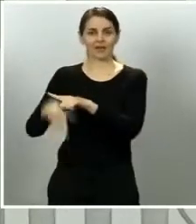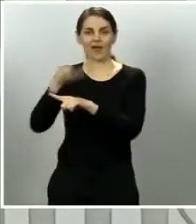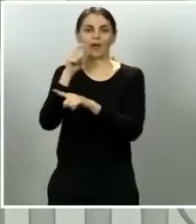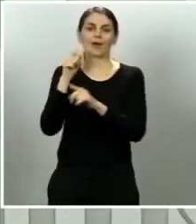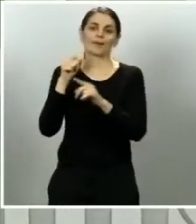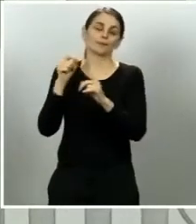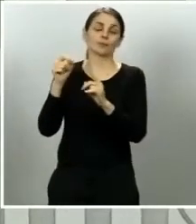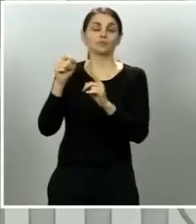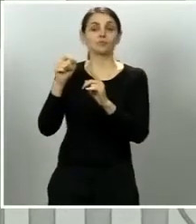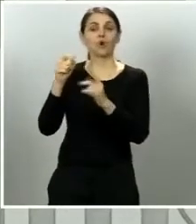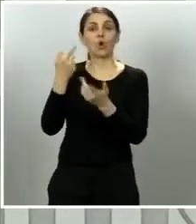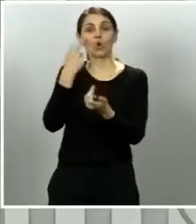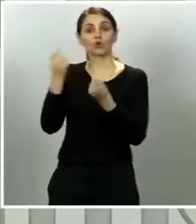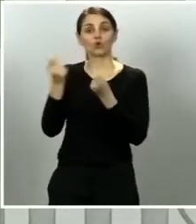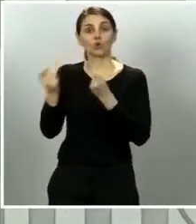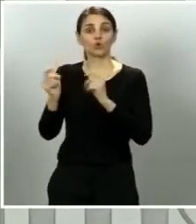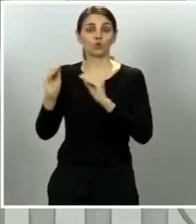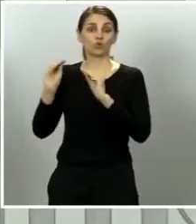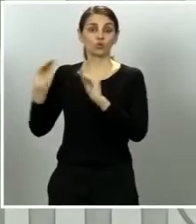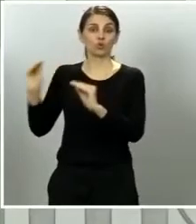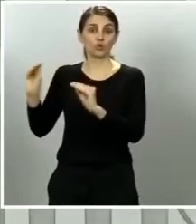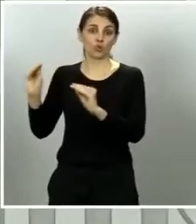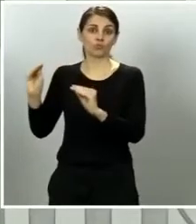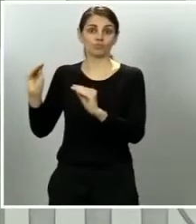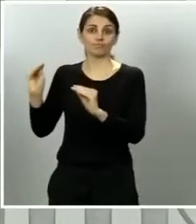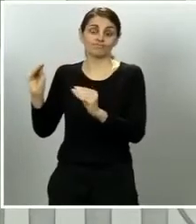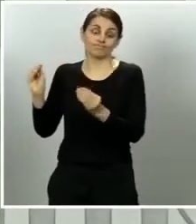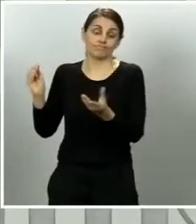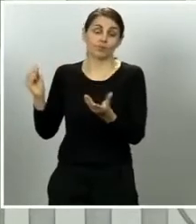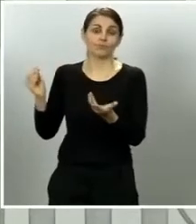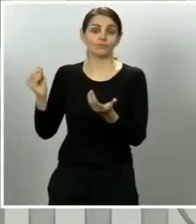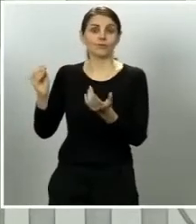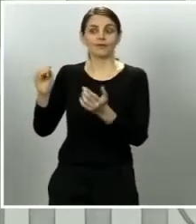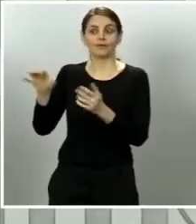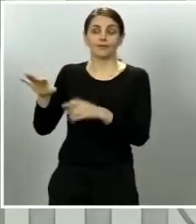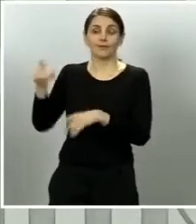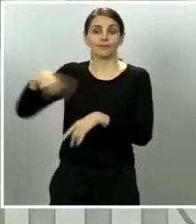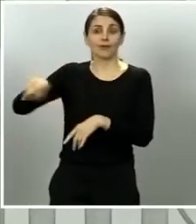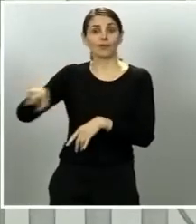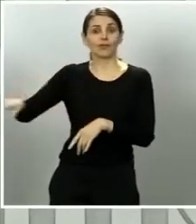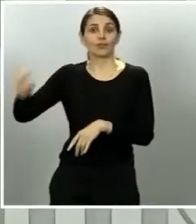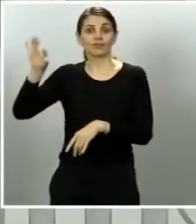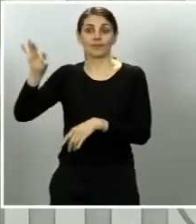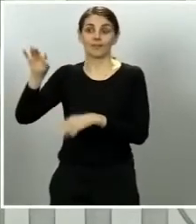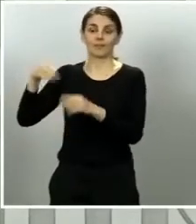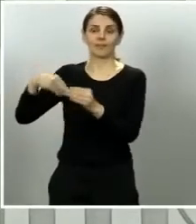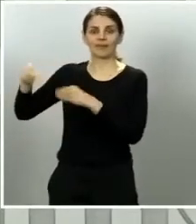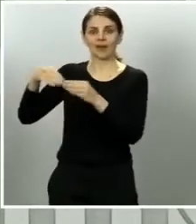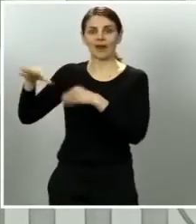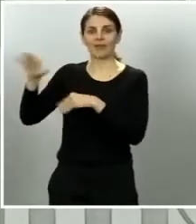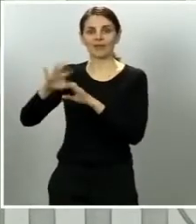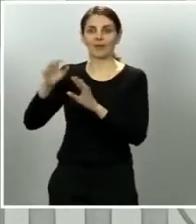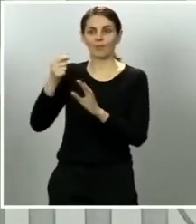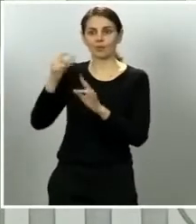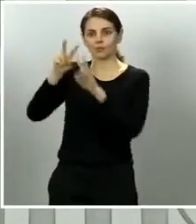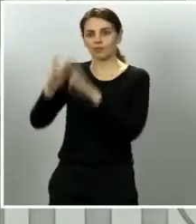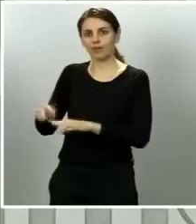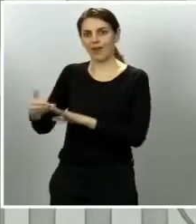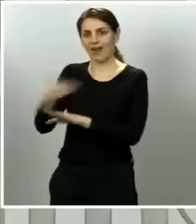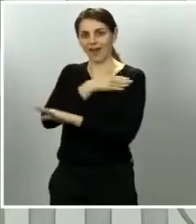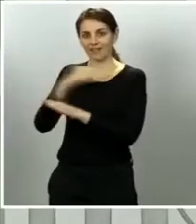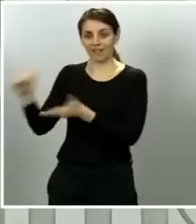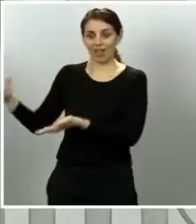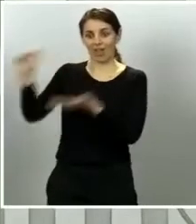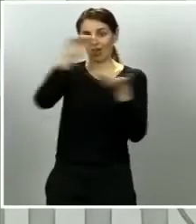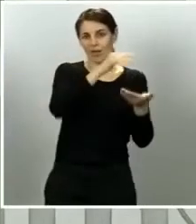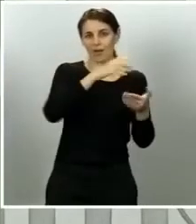material a países que lo hemos comprado y claro que estamos haciendo gestiones desde el gobierno de España juntamente con otros